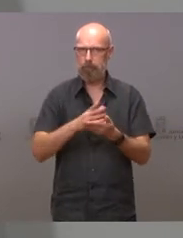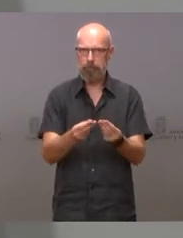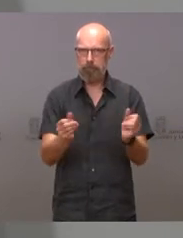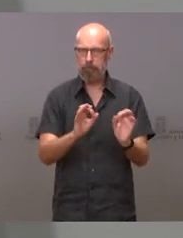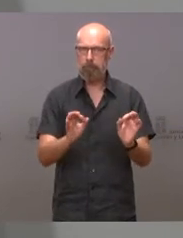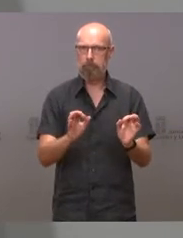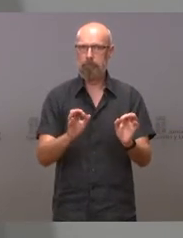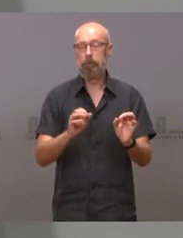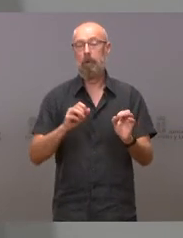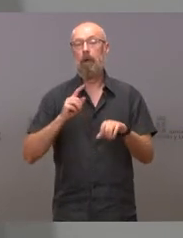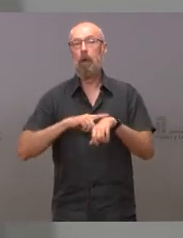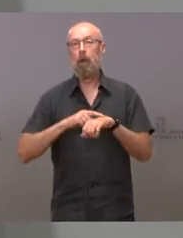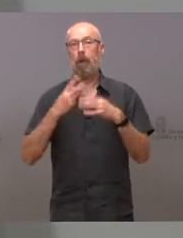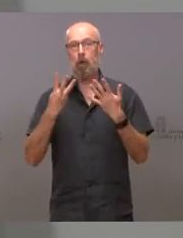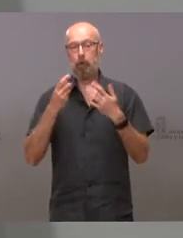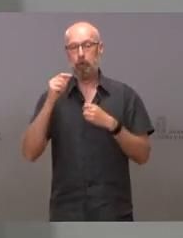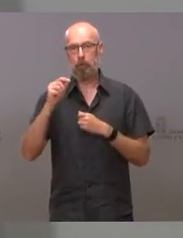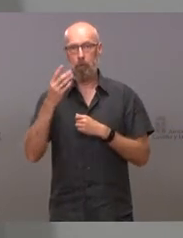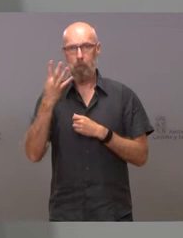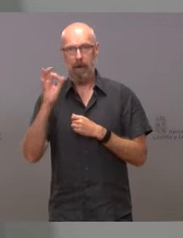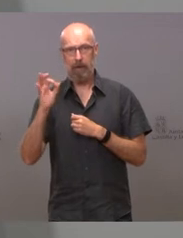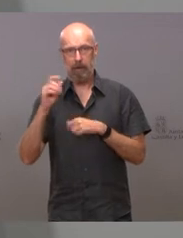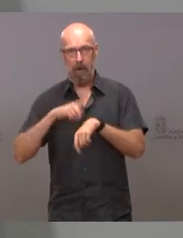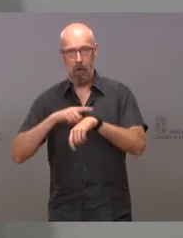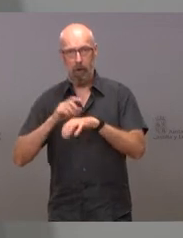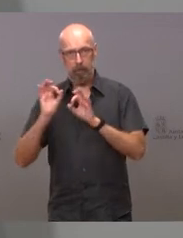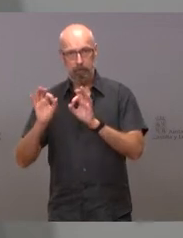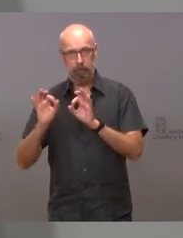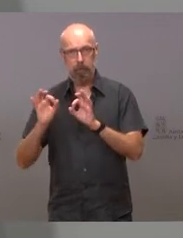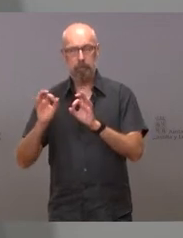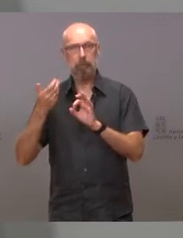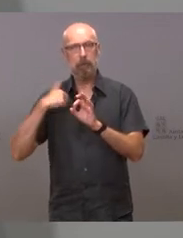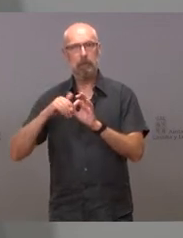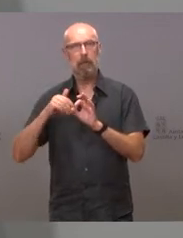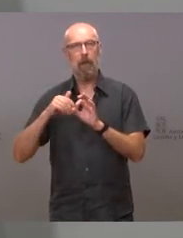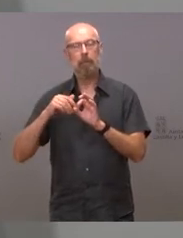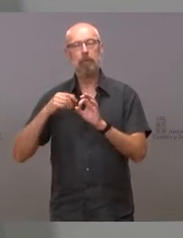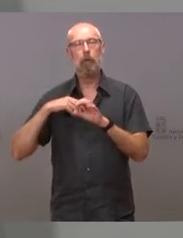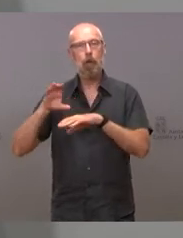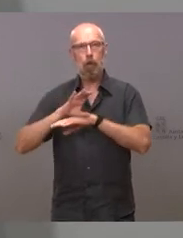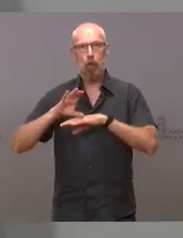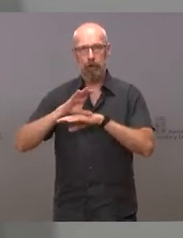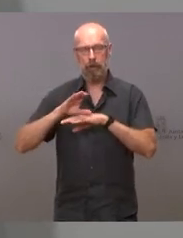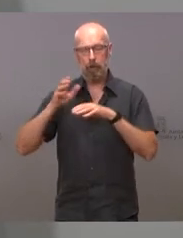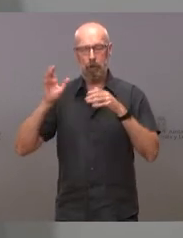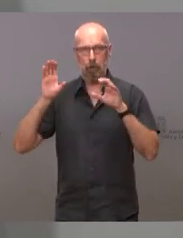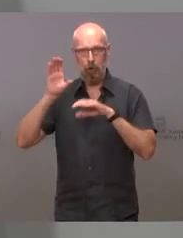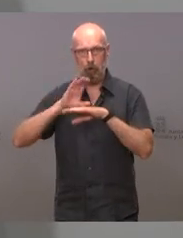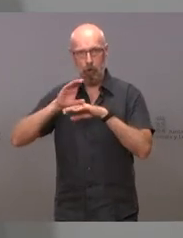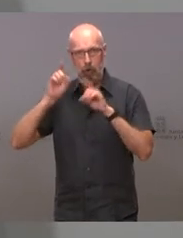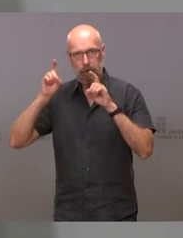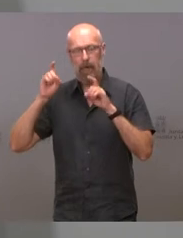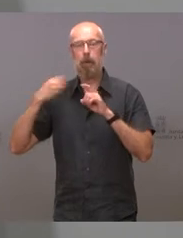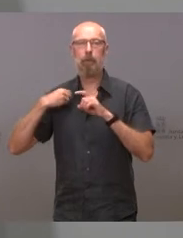A las 8.40 ha firmado, como se comprometió la solicitud de comparecencia, el consejero de Fomento, que ha sido